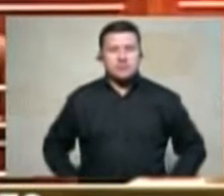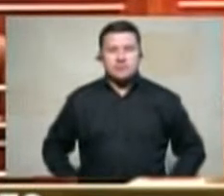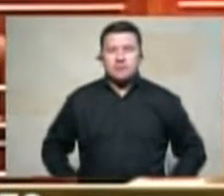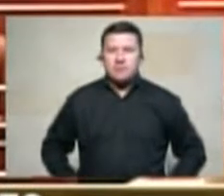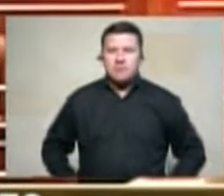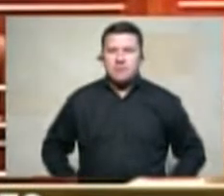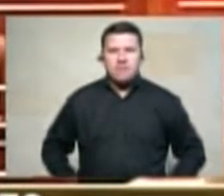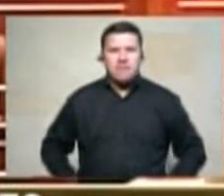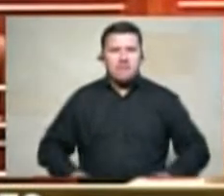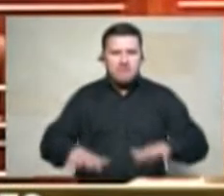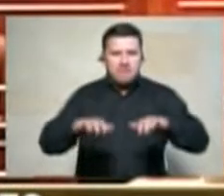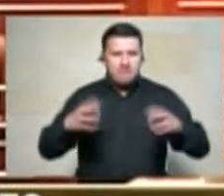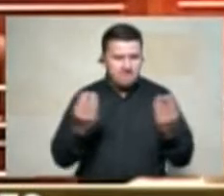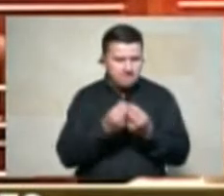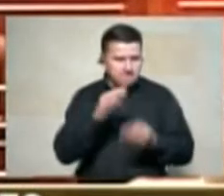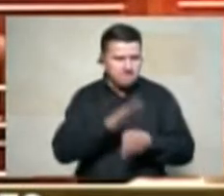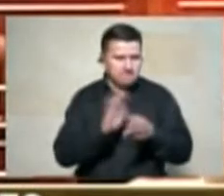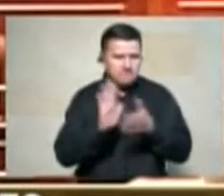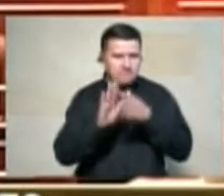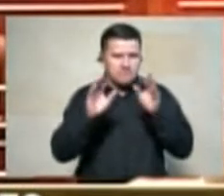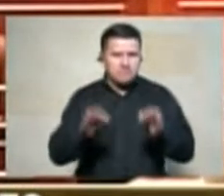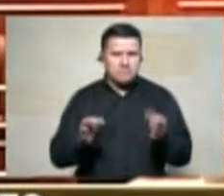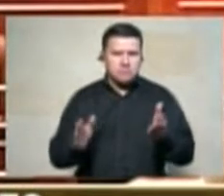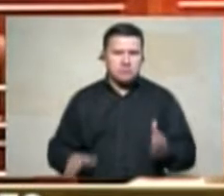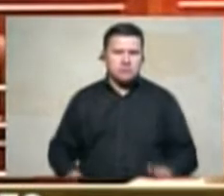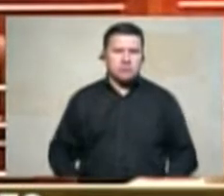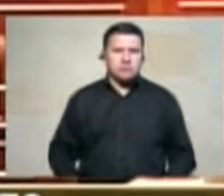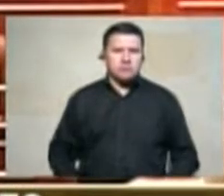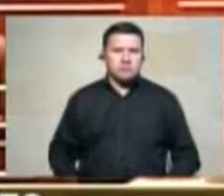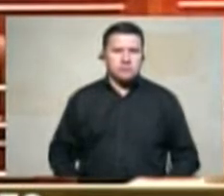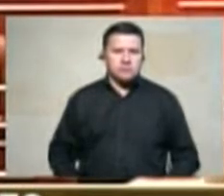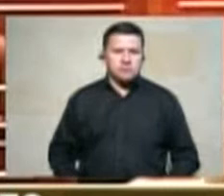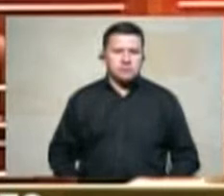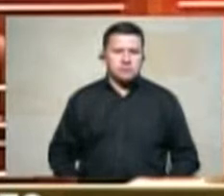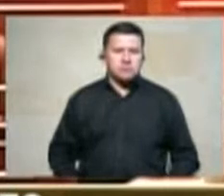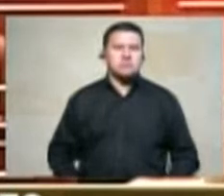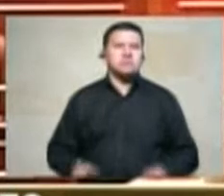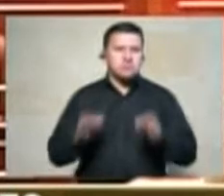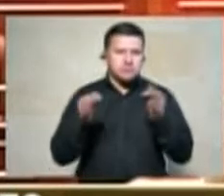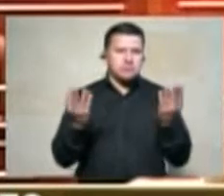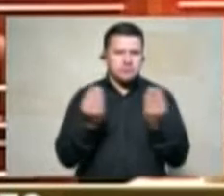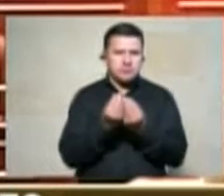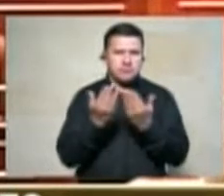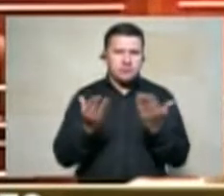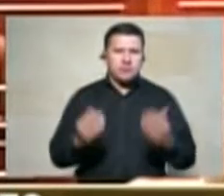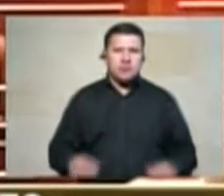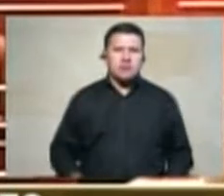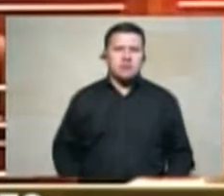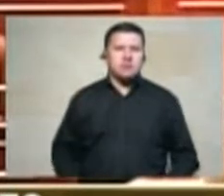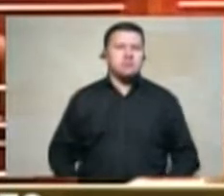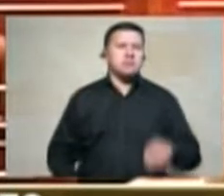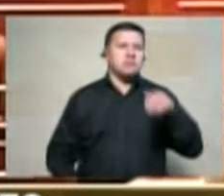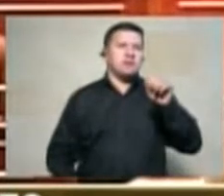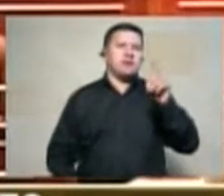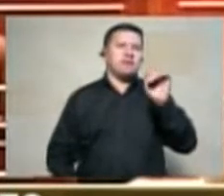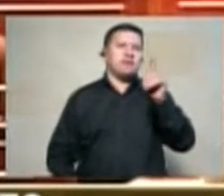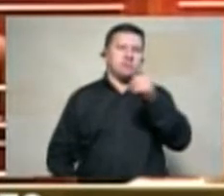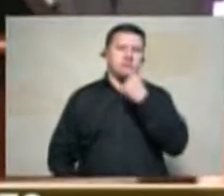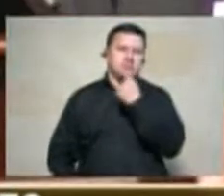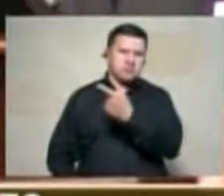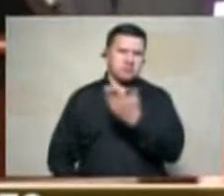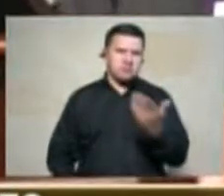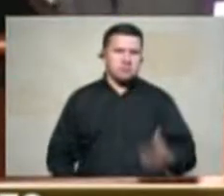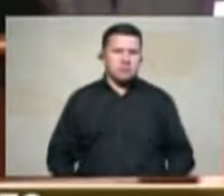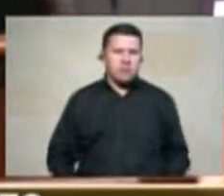pregunto a la plenaria si desea constituirse en sesión formal así lo quieren señor presidente representante María Fernanda le vamos a pedir que vaya